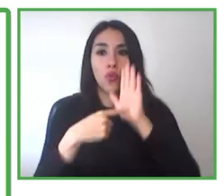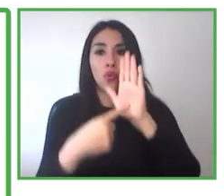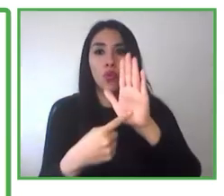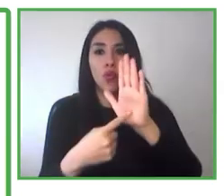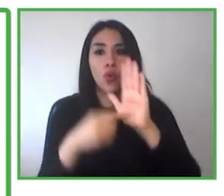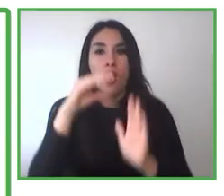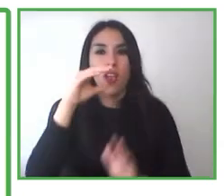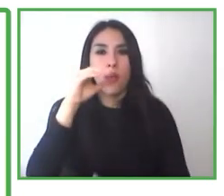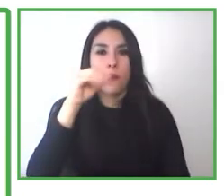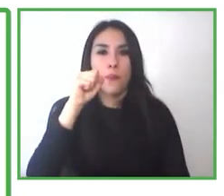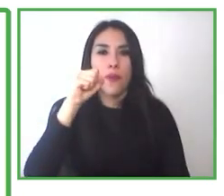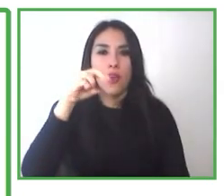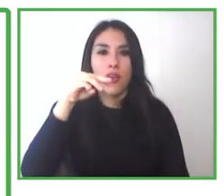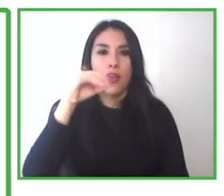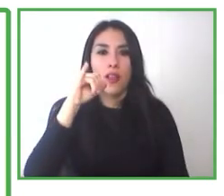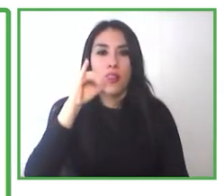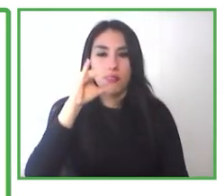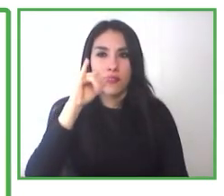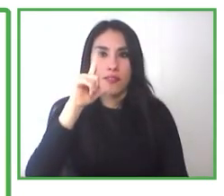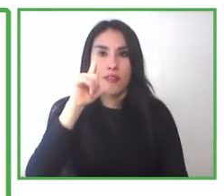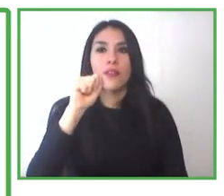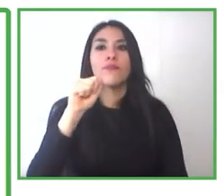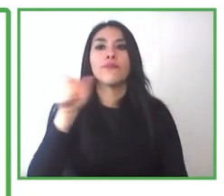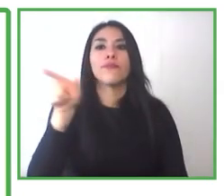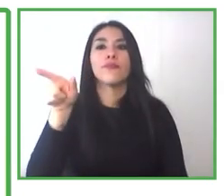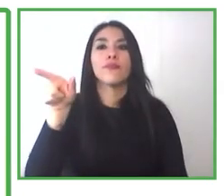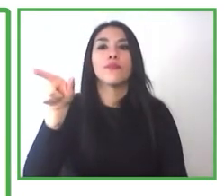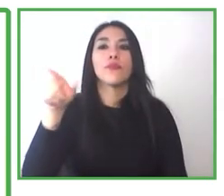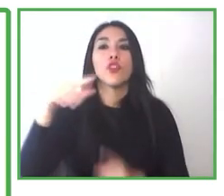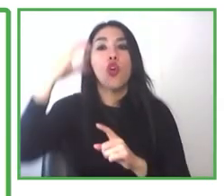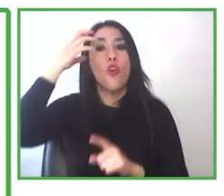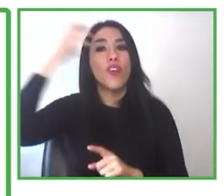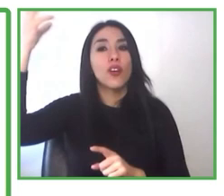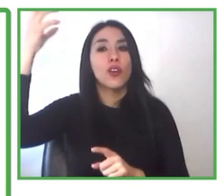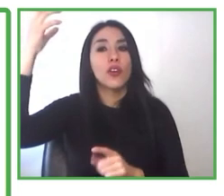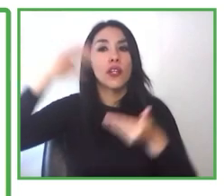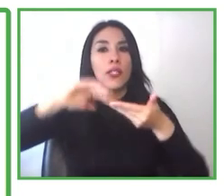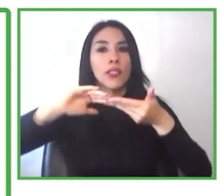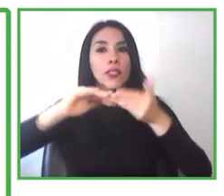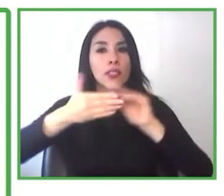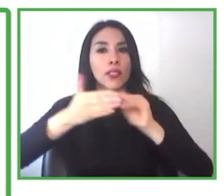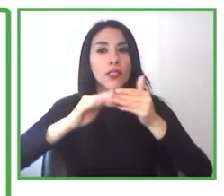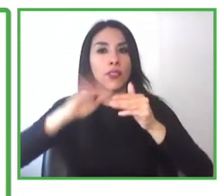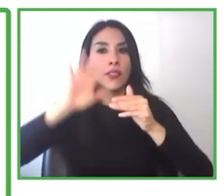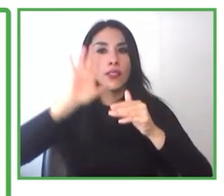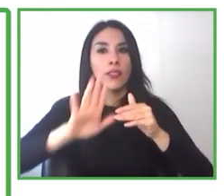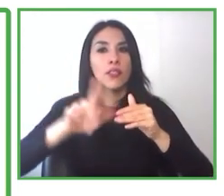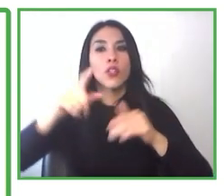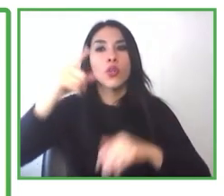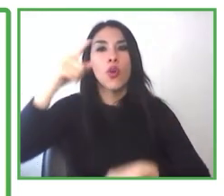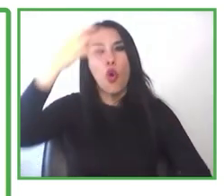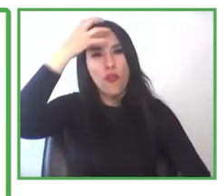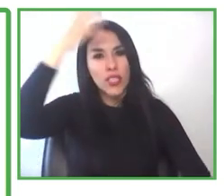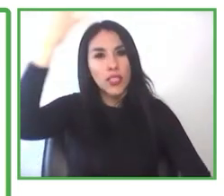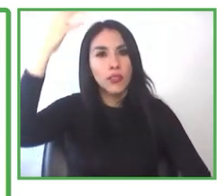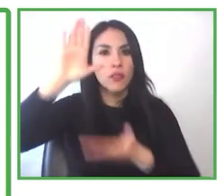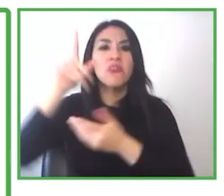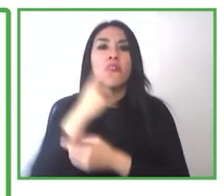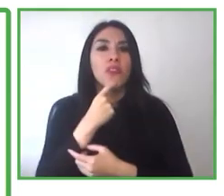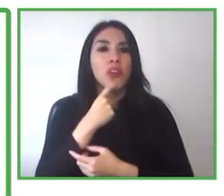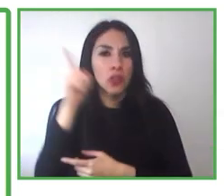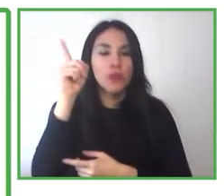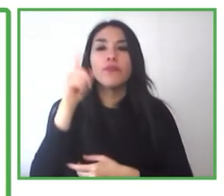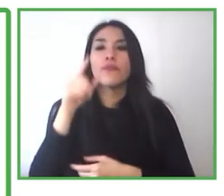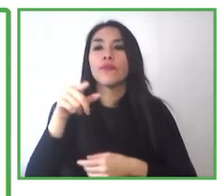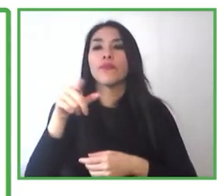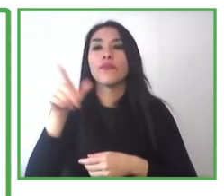Helsinki, es una instructora laboral en Finlandia. Ella es trabajadora social por la Universidad